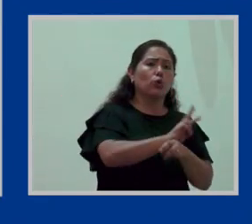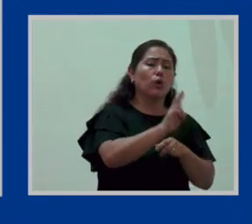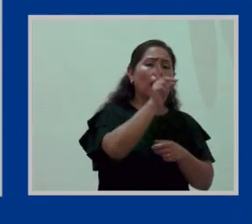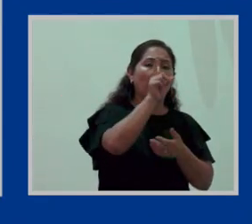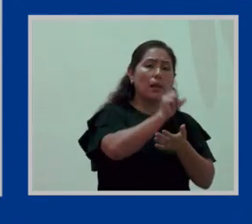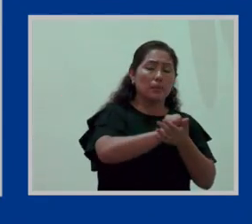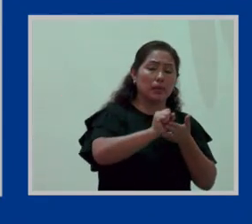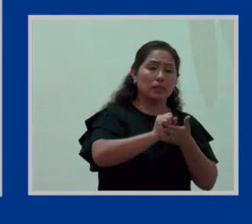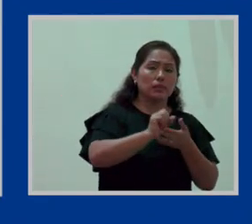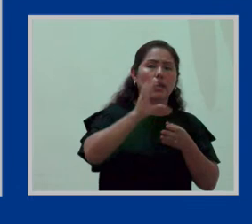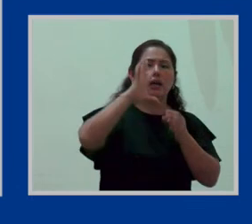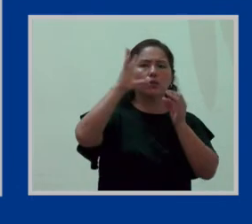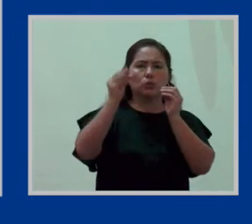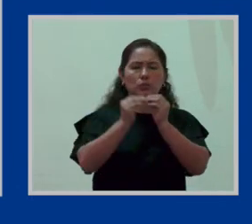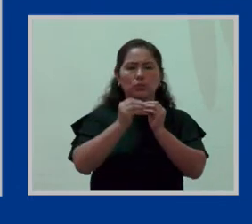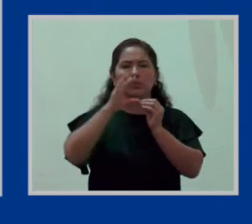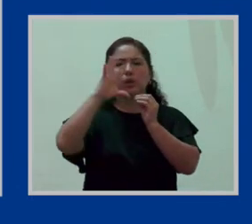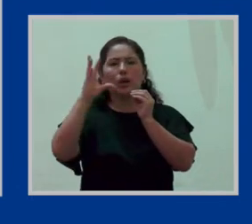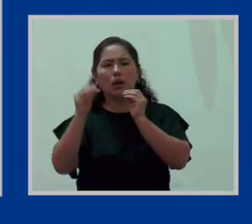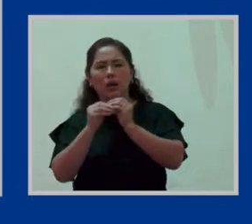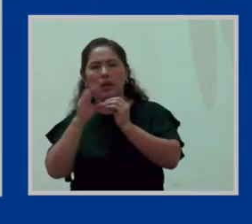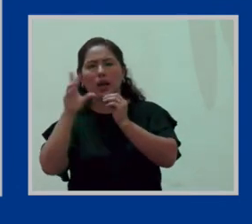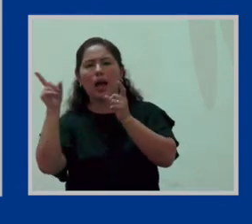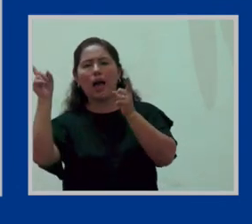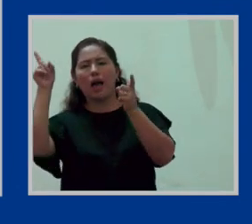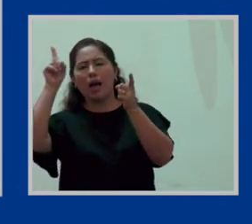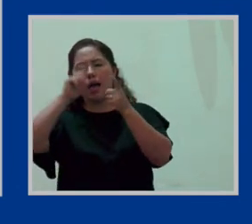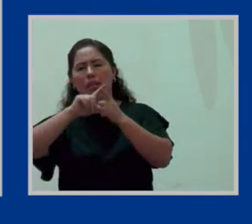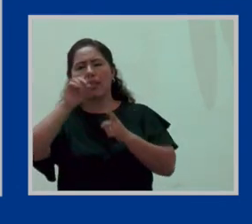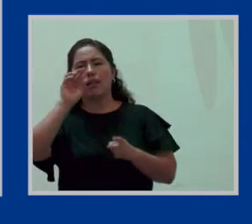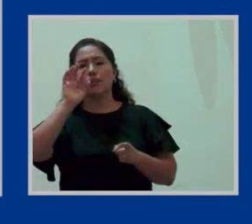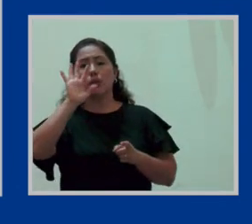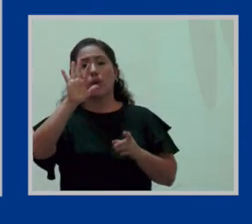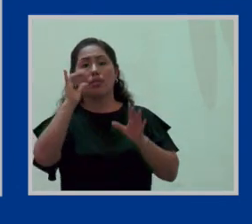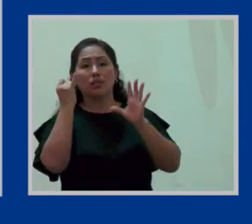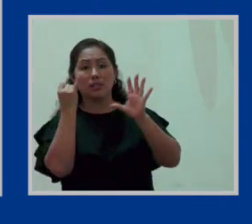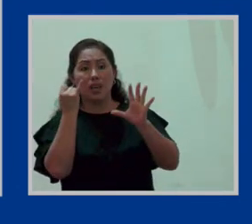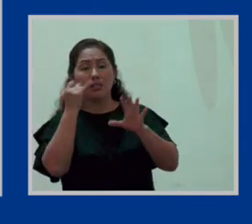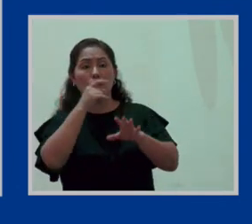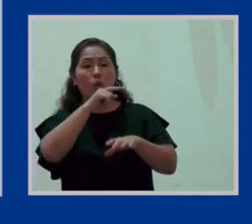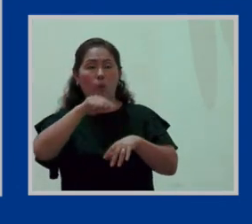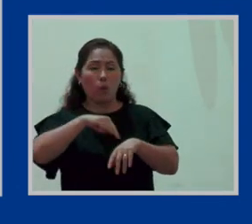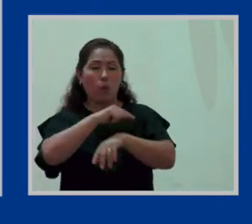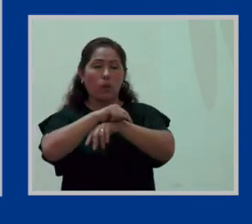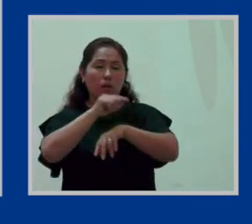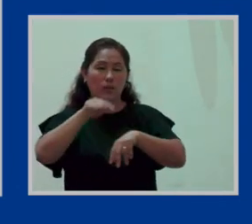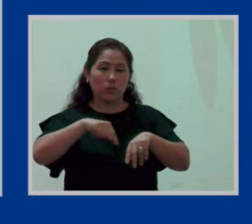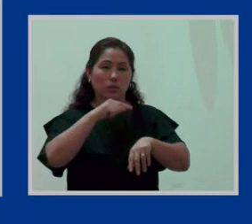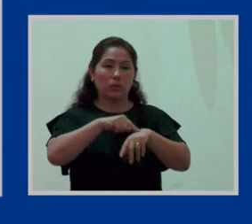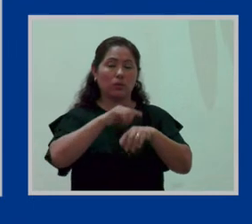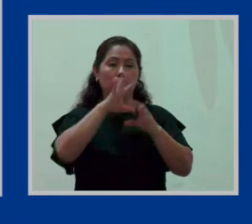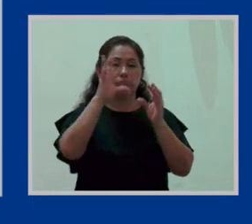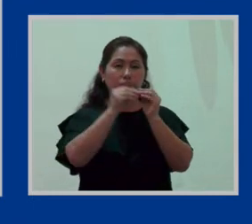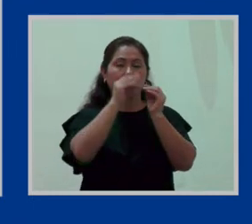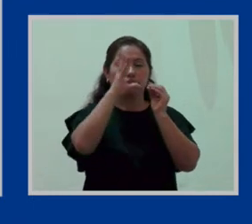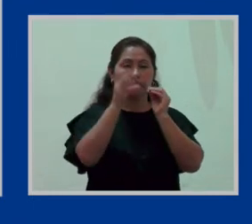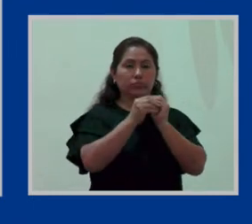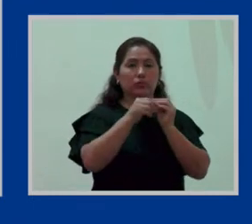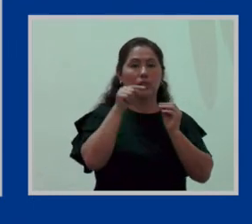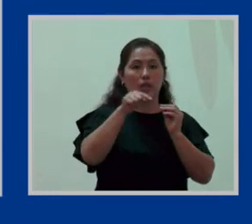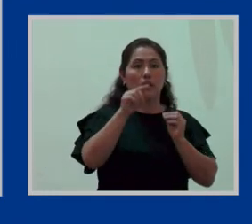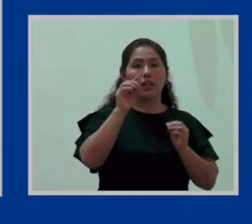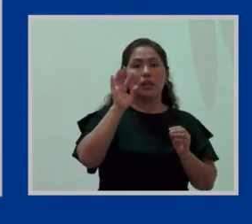vas acumulando hasta llegar a las 56 horas. Ojo que estas 56 horas son a cuenta de vacaciones